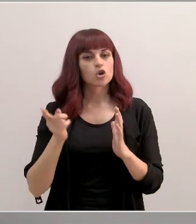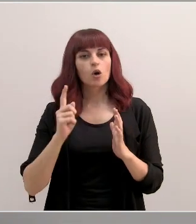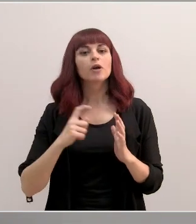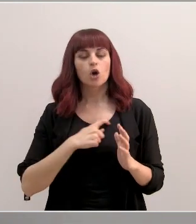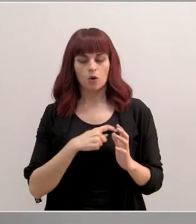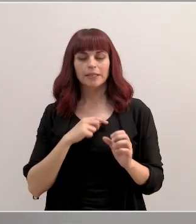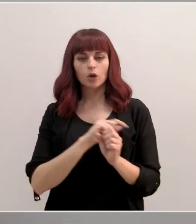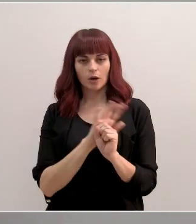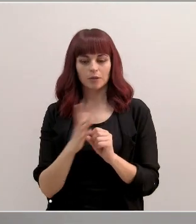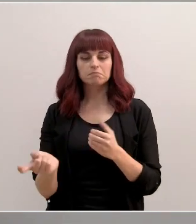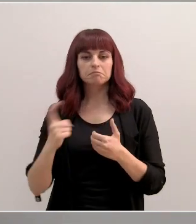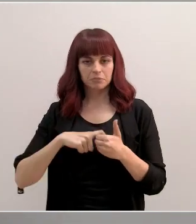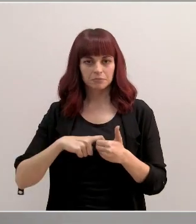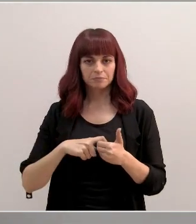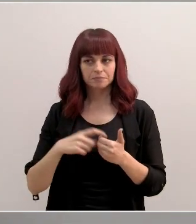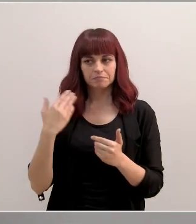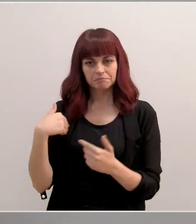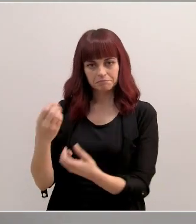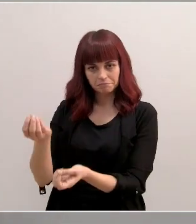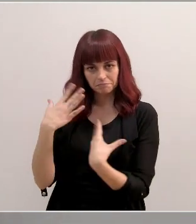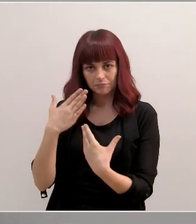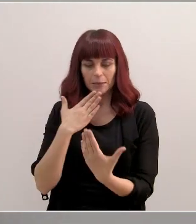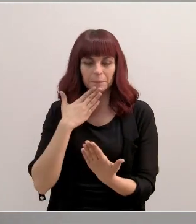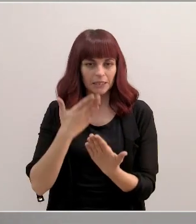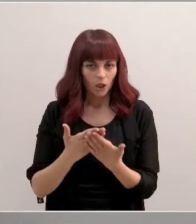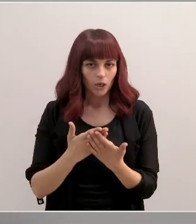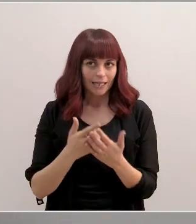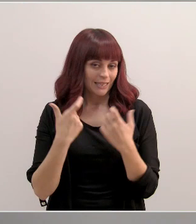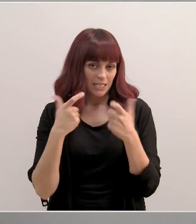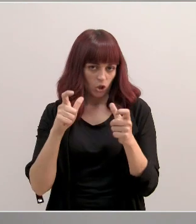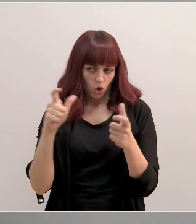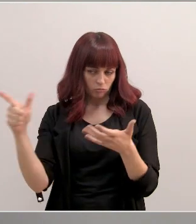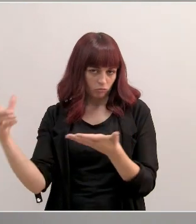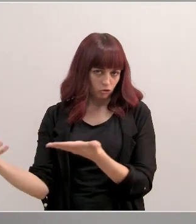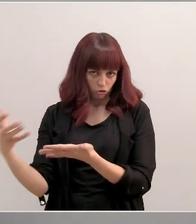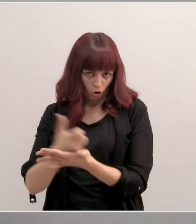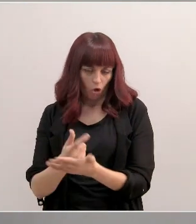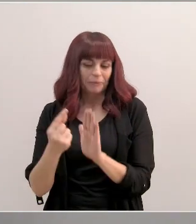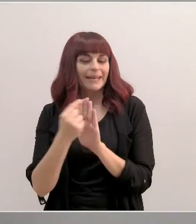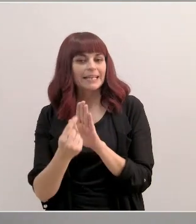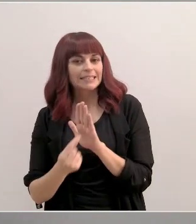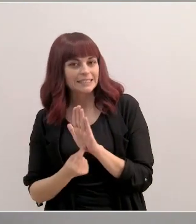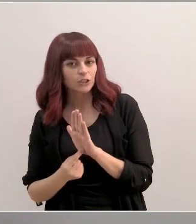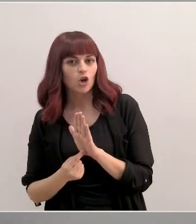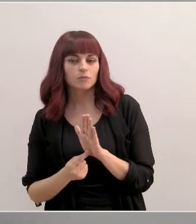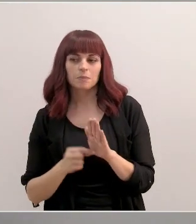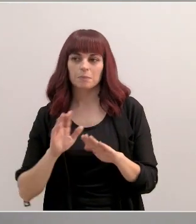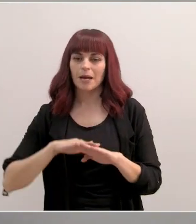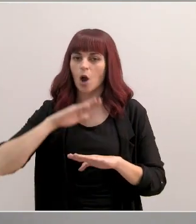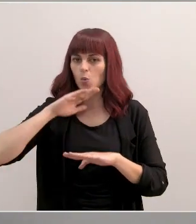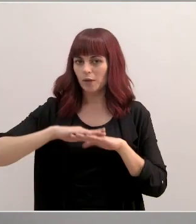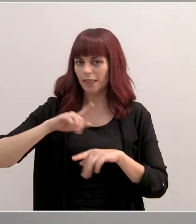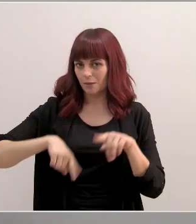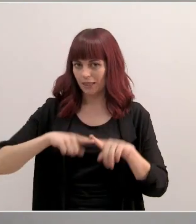ya pone de manifiesto la petición de todos los sectores o los requisitos que se deberían cumplir según los